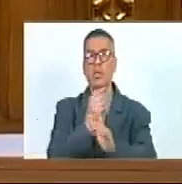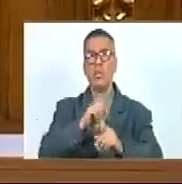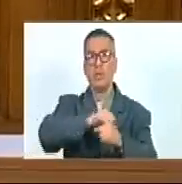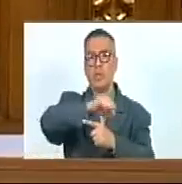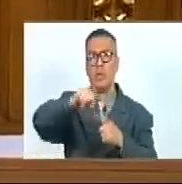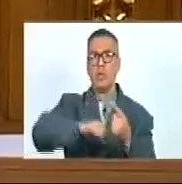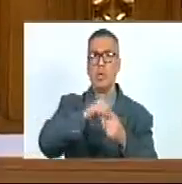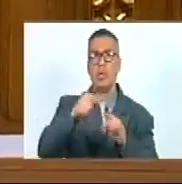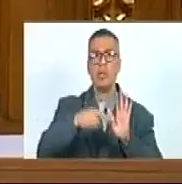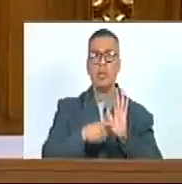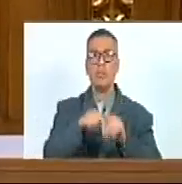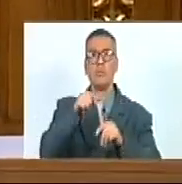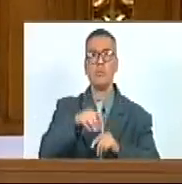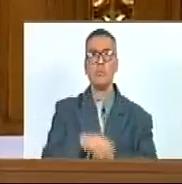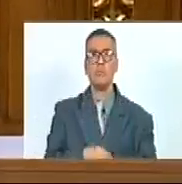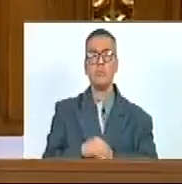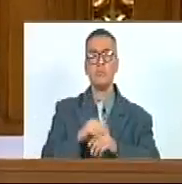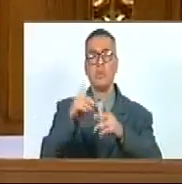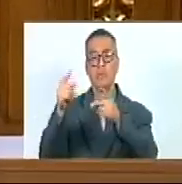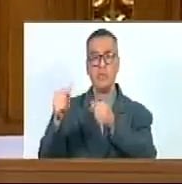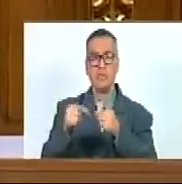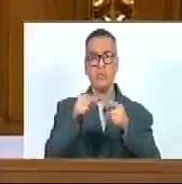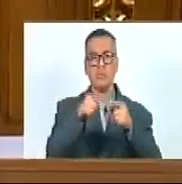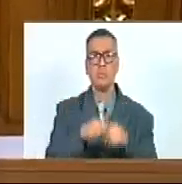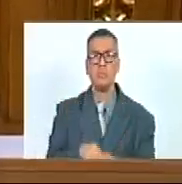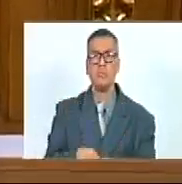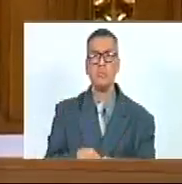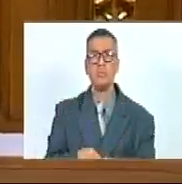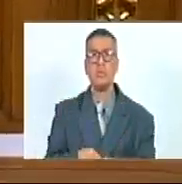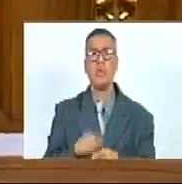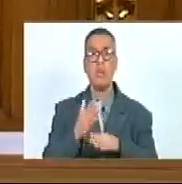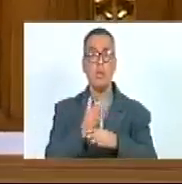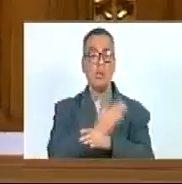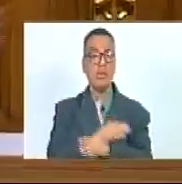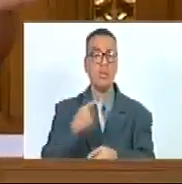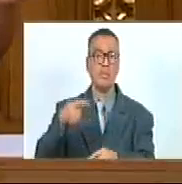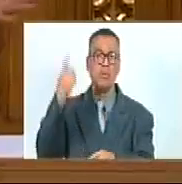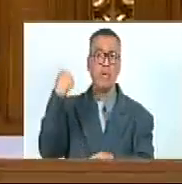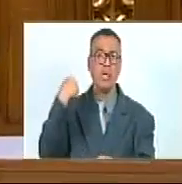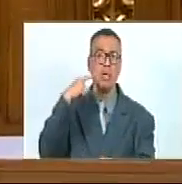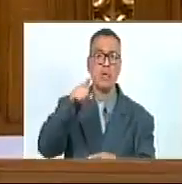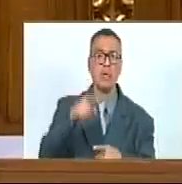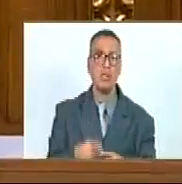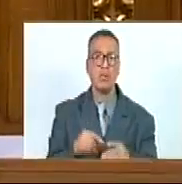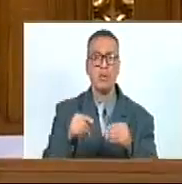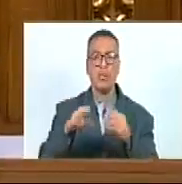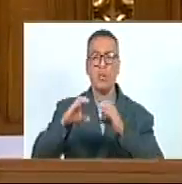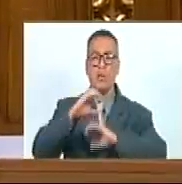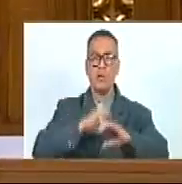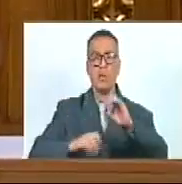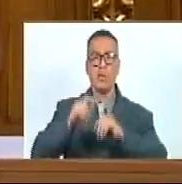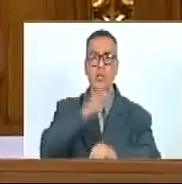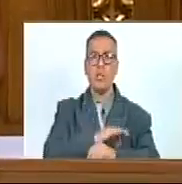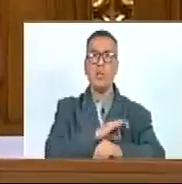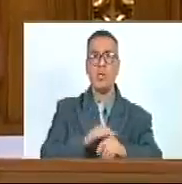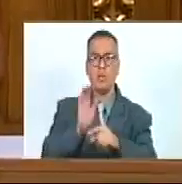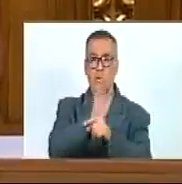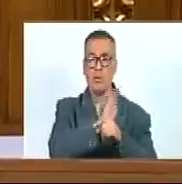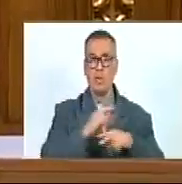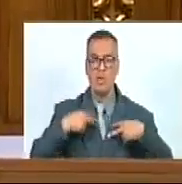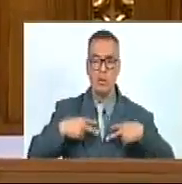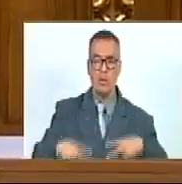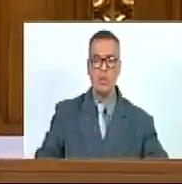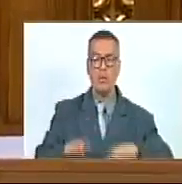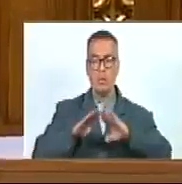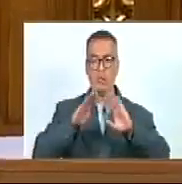Es el Modelo Capitalista Ante El modelo Ecosocialista Que protege La vida Del